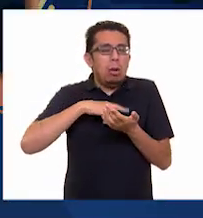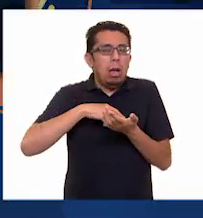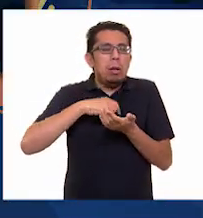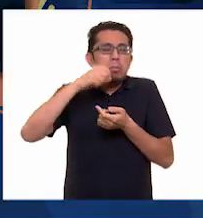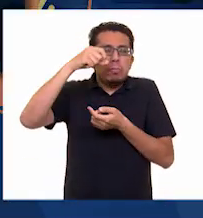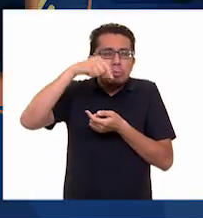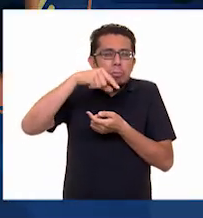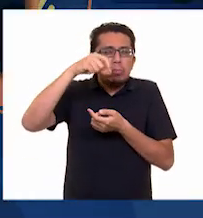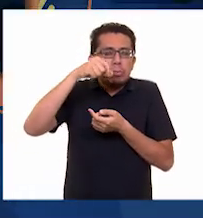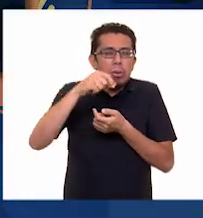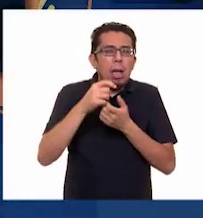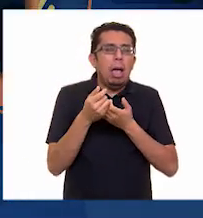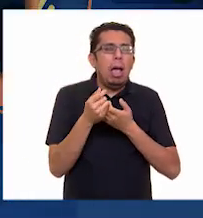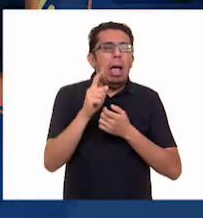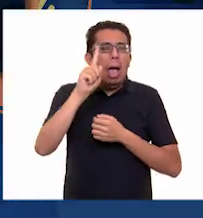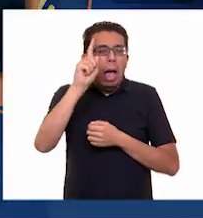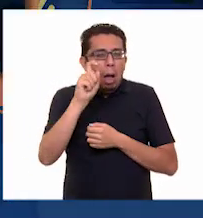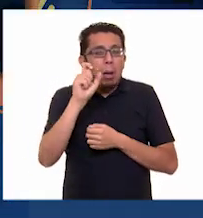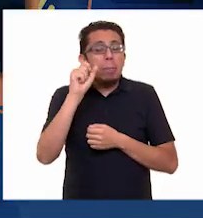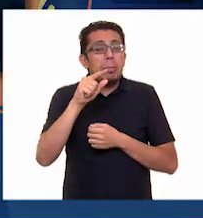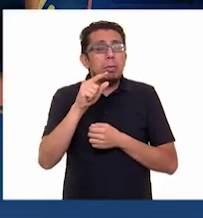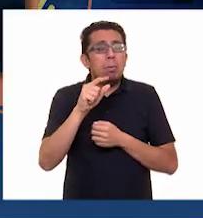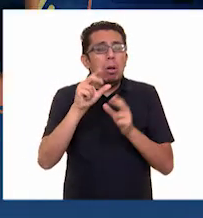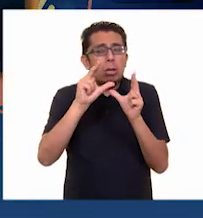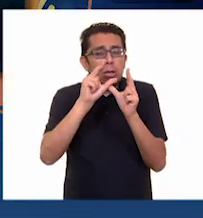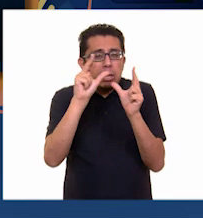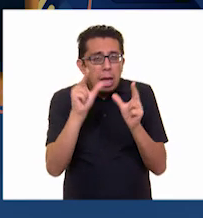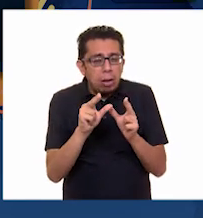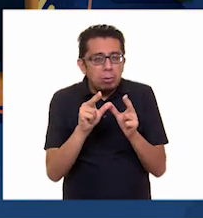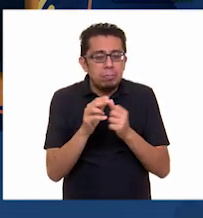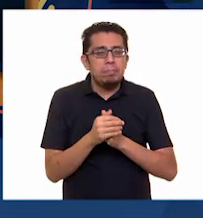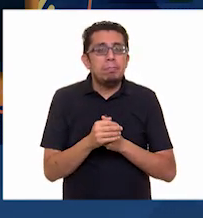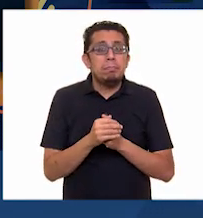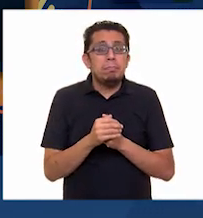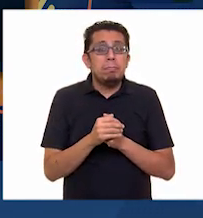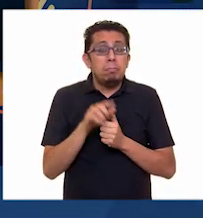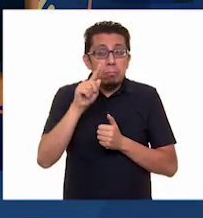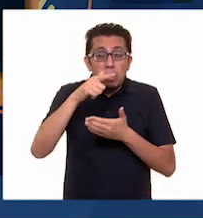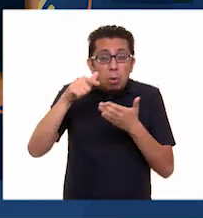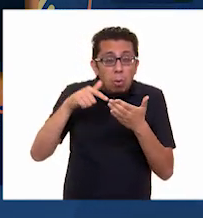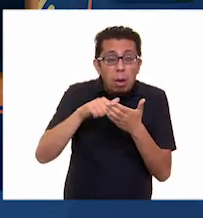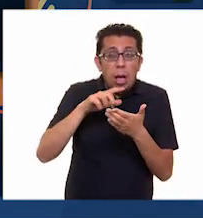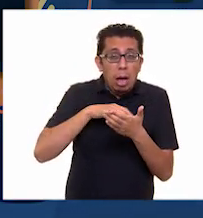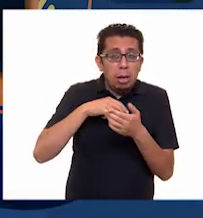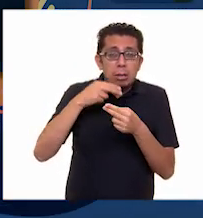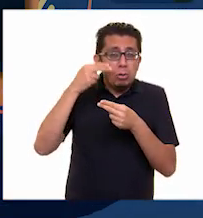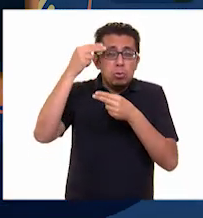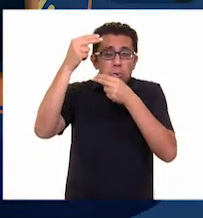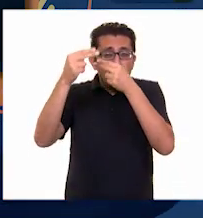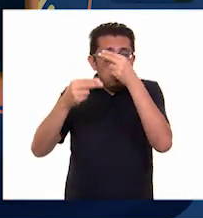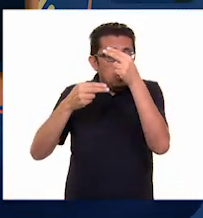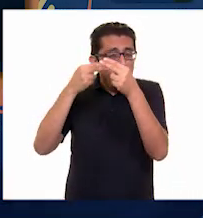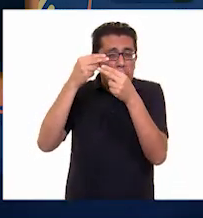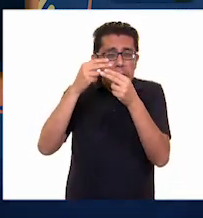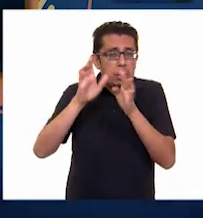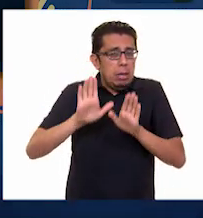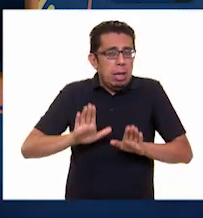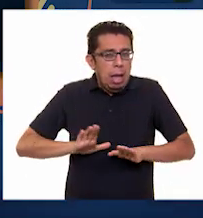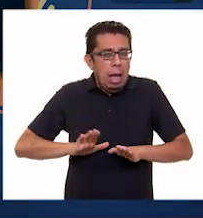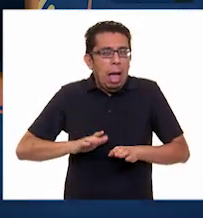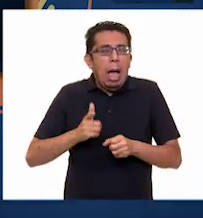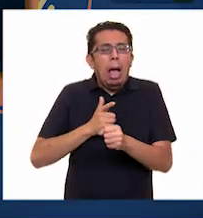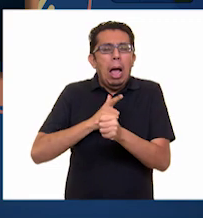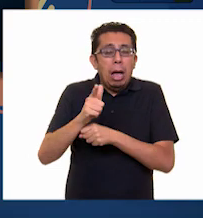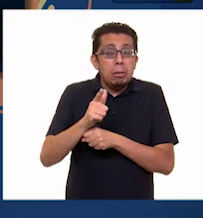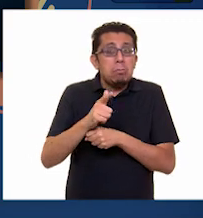por cristales de hielo. De tal manera que si en algún lugar hay nubes de ciertas características, se puede saber si caerá lluvia,